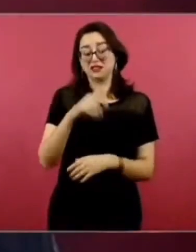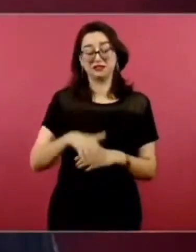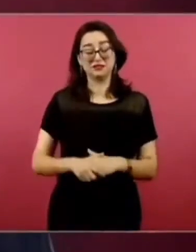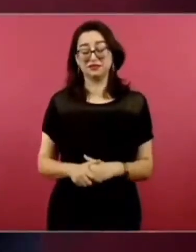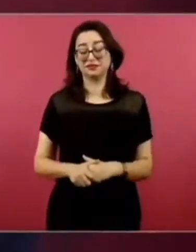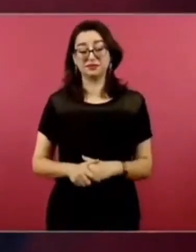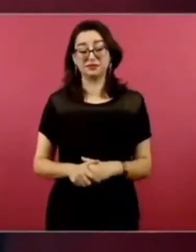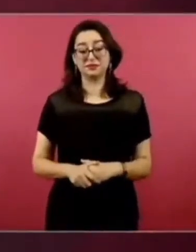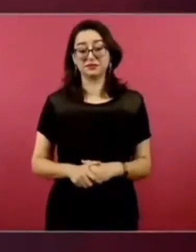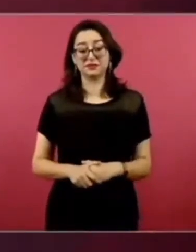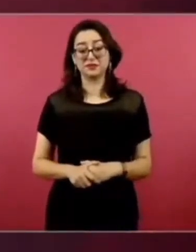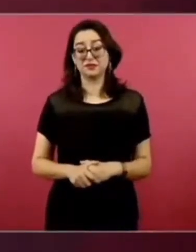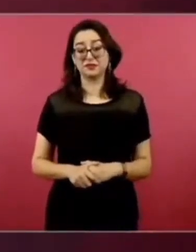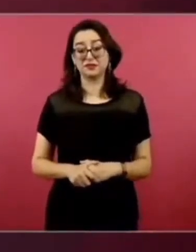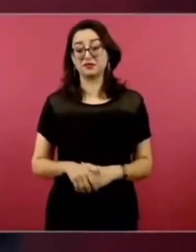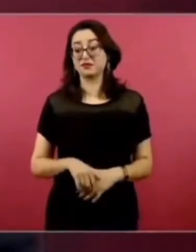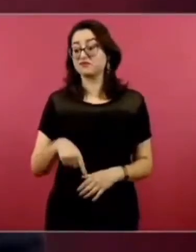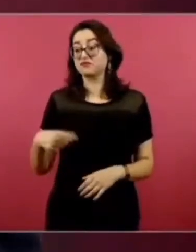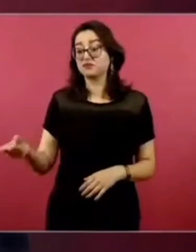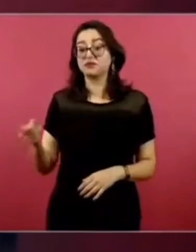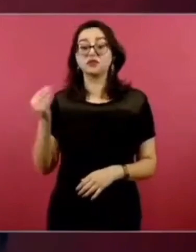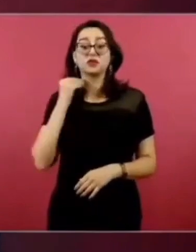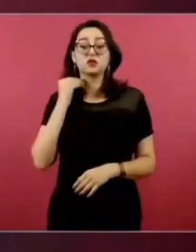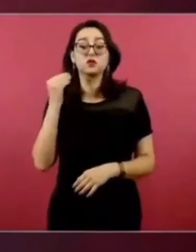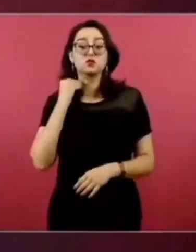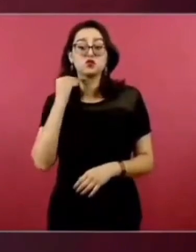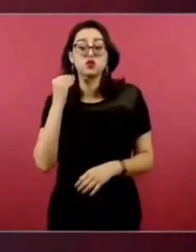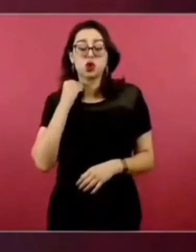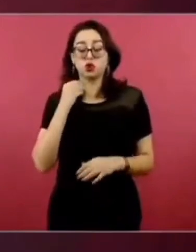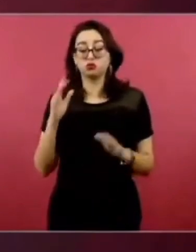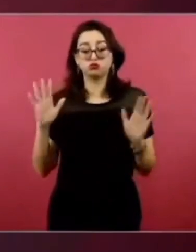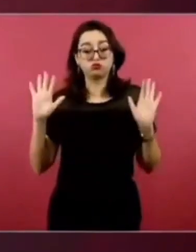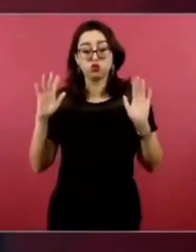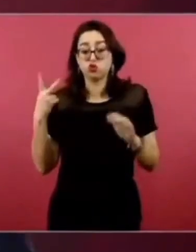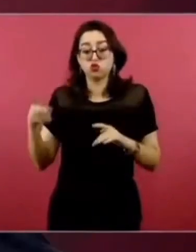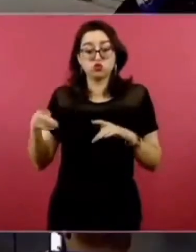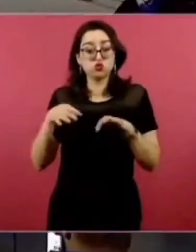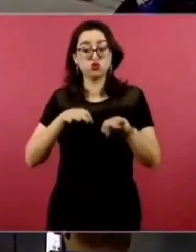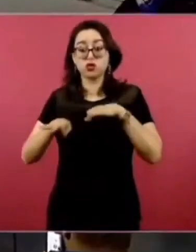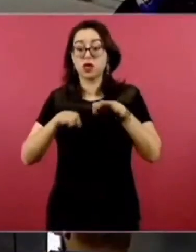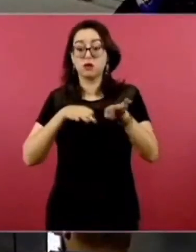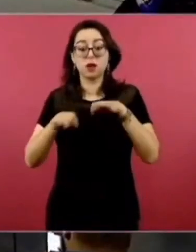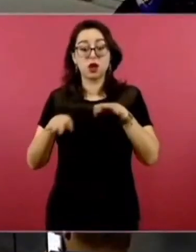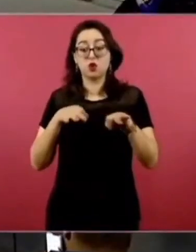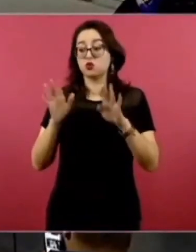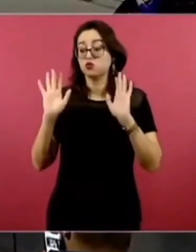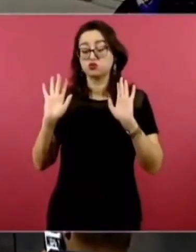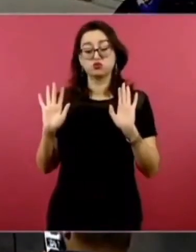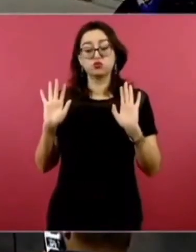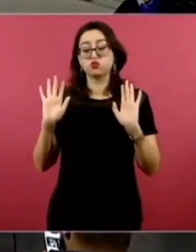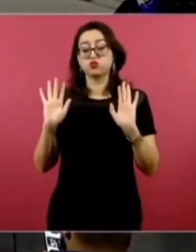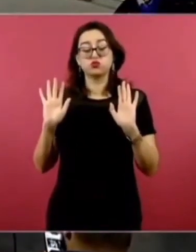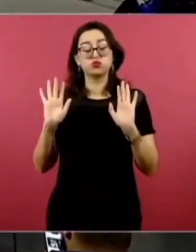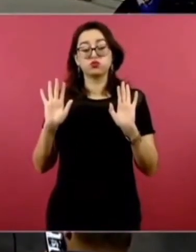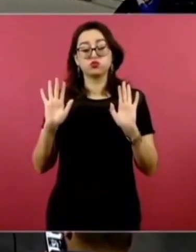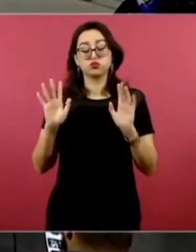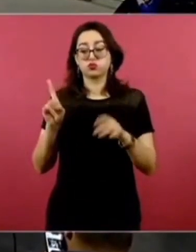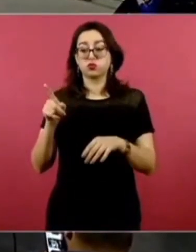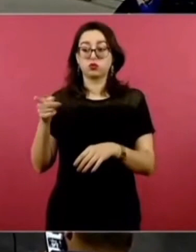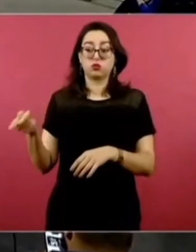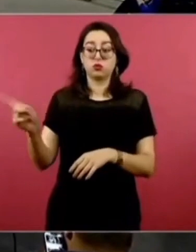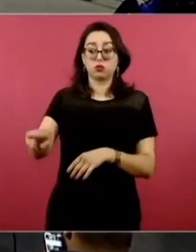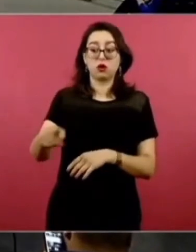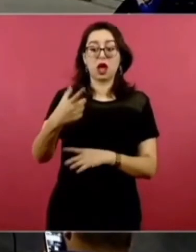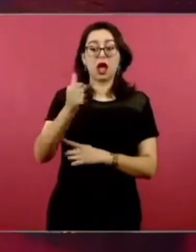Porque él va a decir de que está cumpliendo con su deber de defender